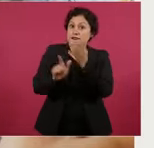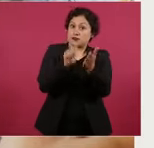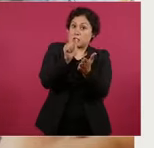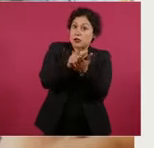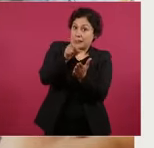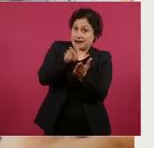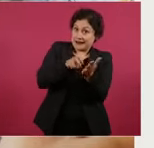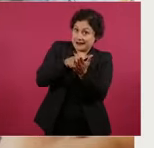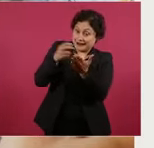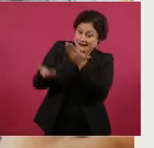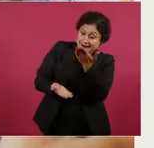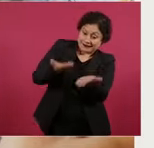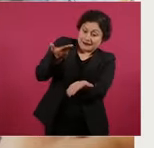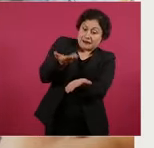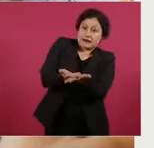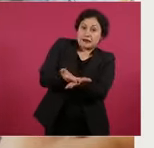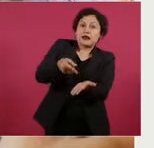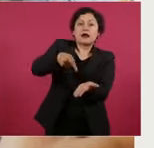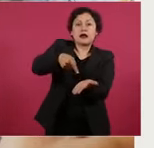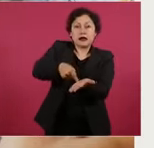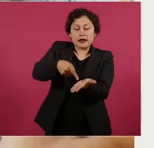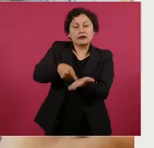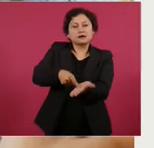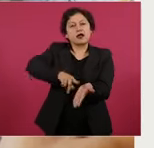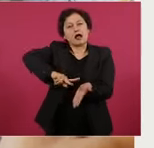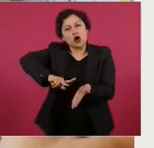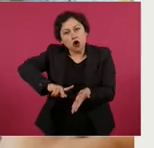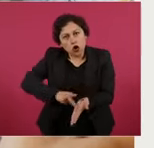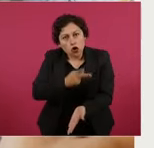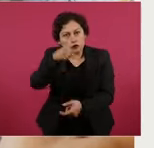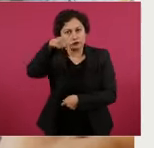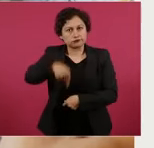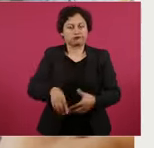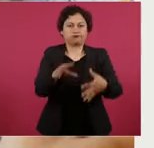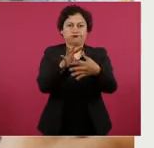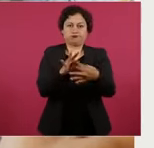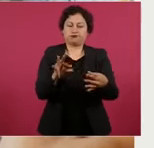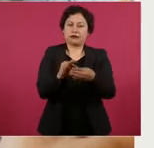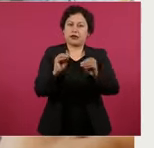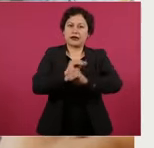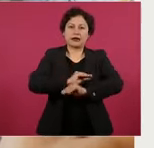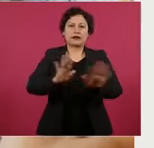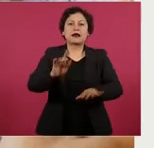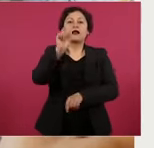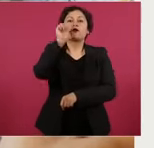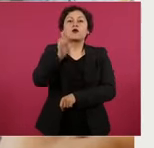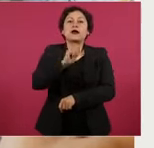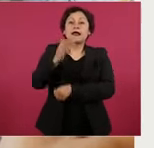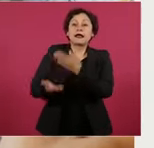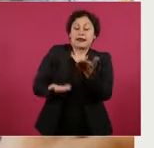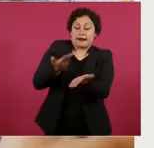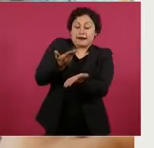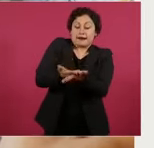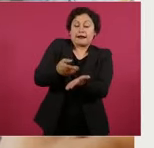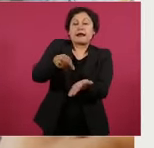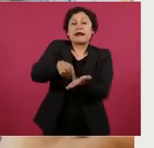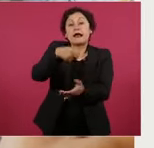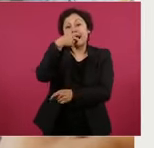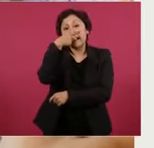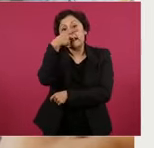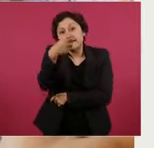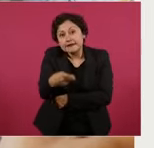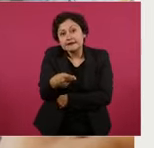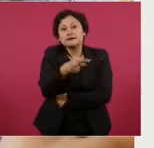nuevamente, de manera clara para que no haya ningún tipo de interpretación, establece que el sueldo máximo